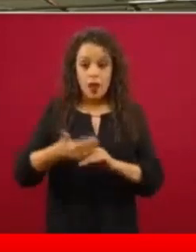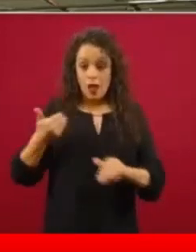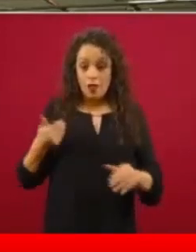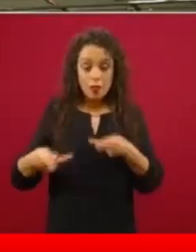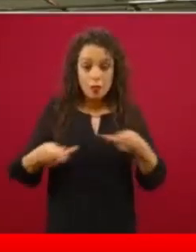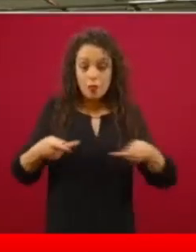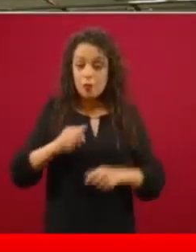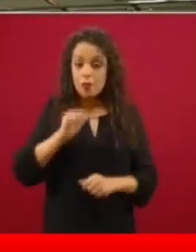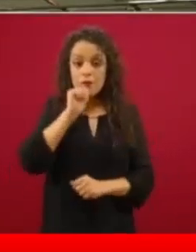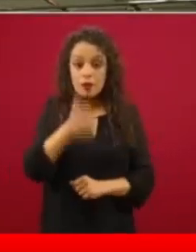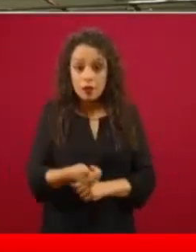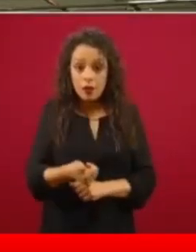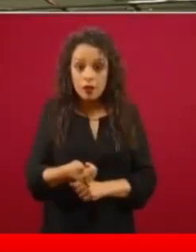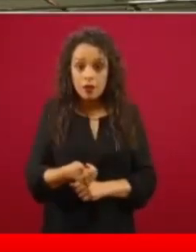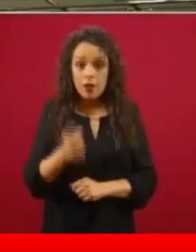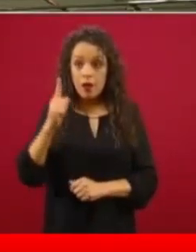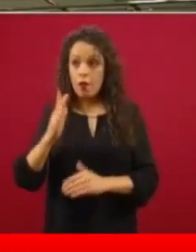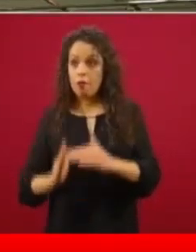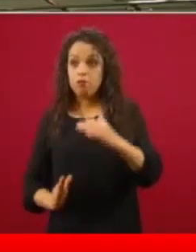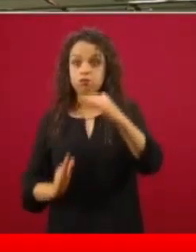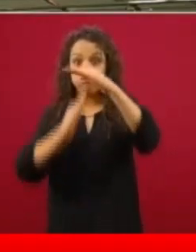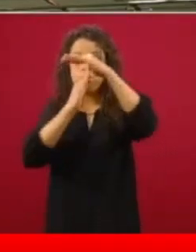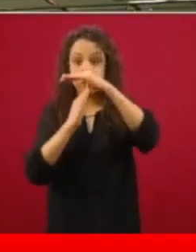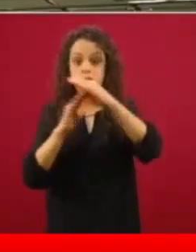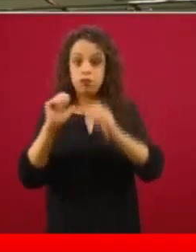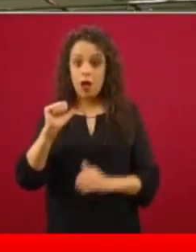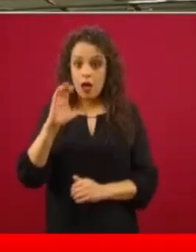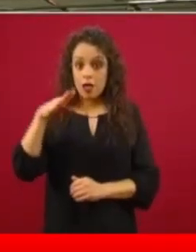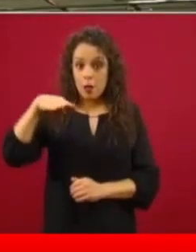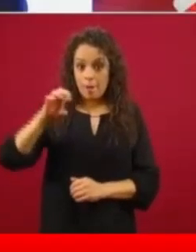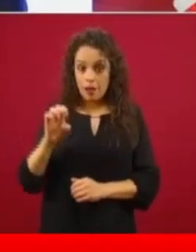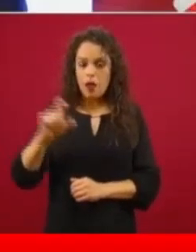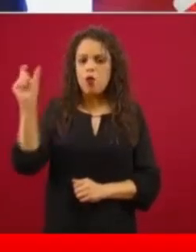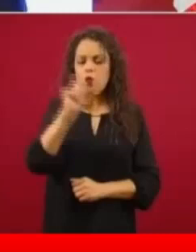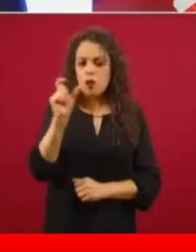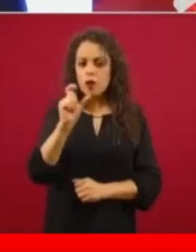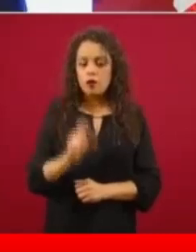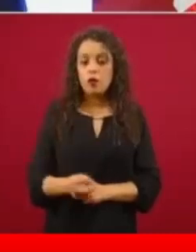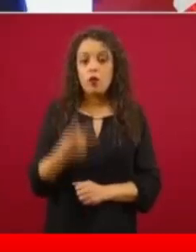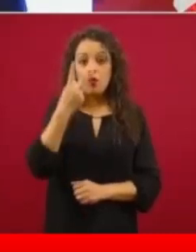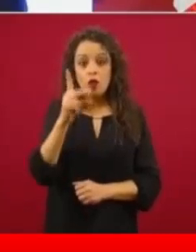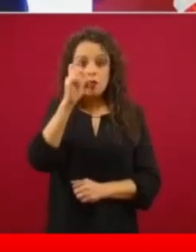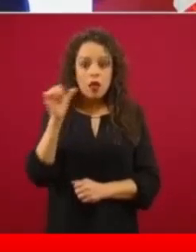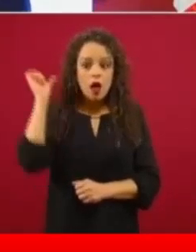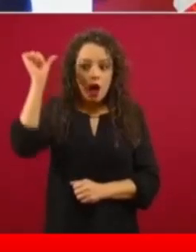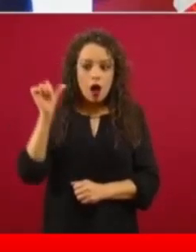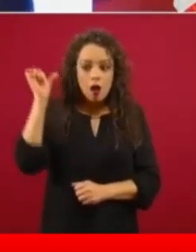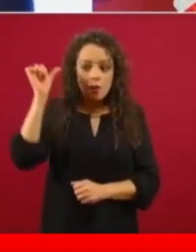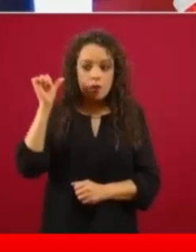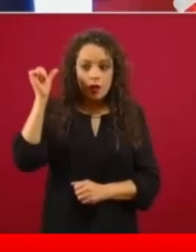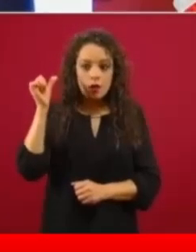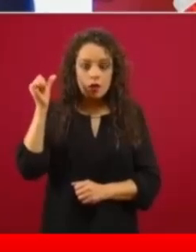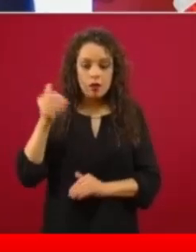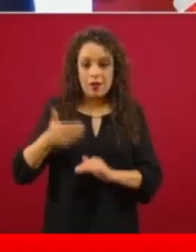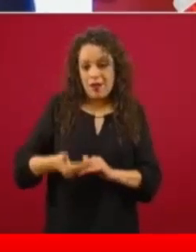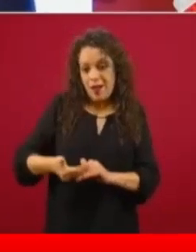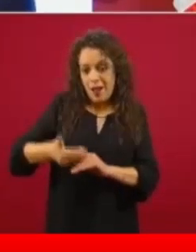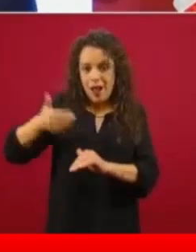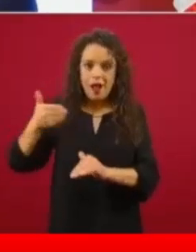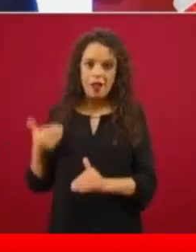tendríamos el ACME, el punto máximo, lo hubiéramos tenido el 2 de abril. Un pico muy temprano,